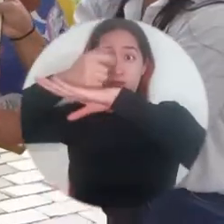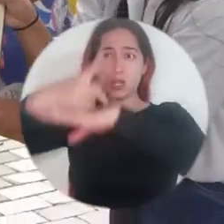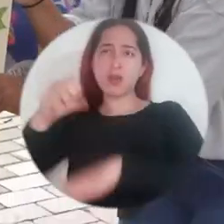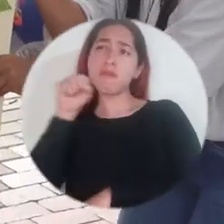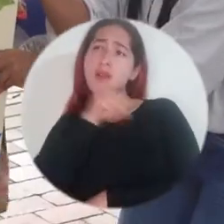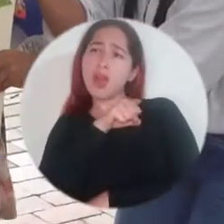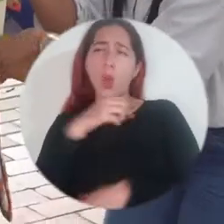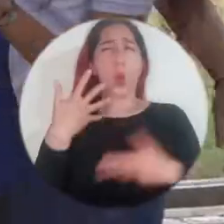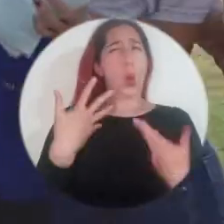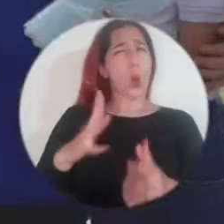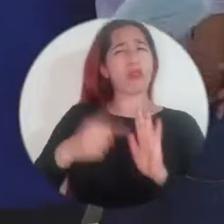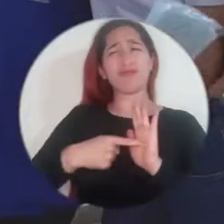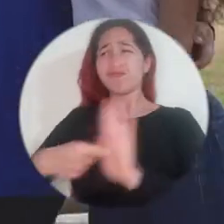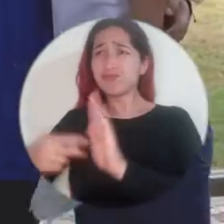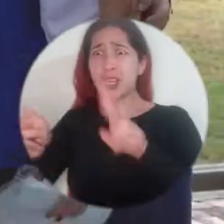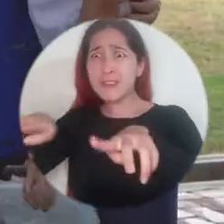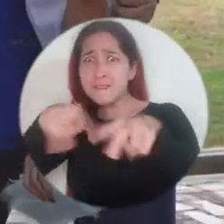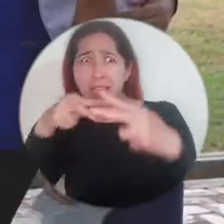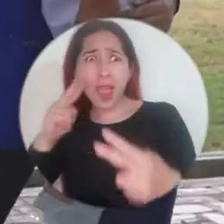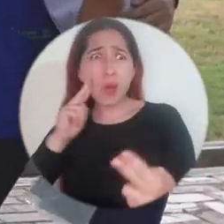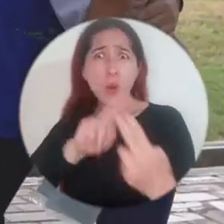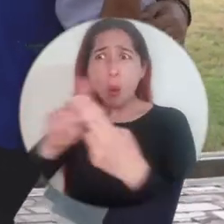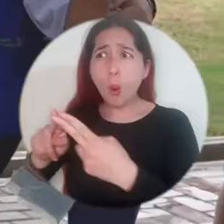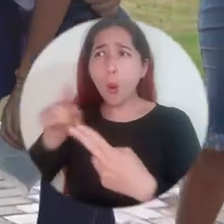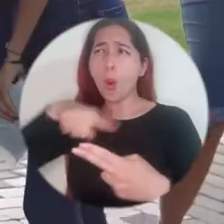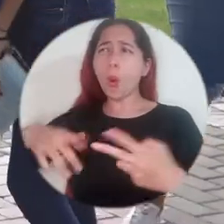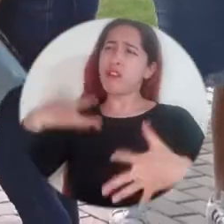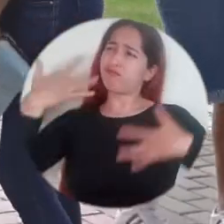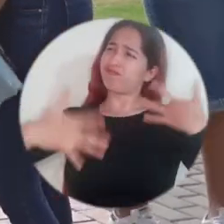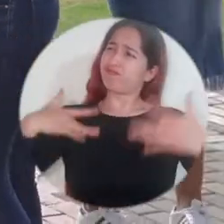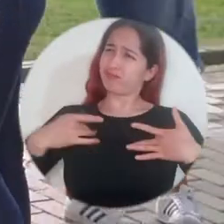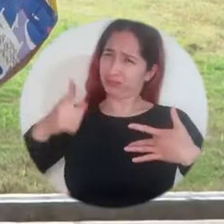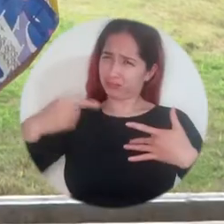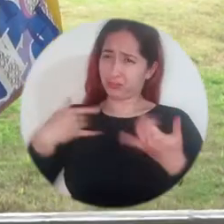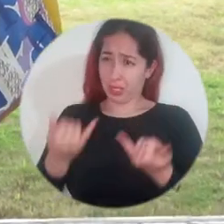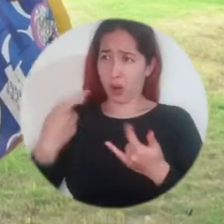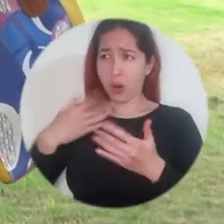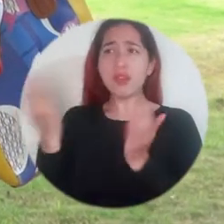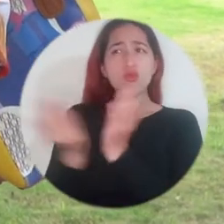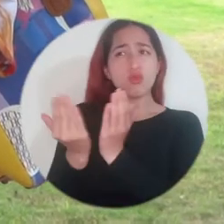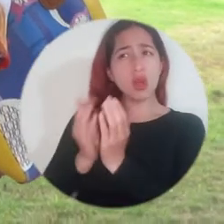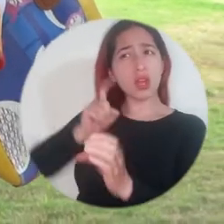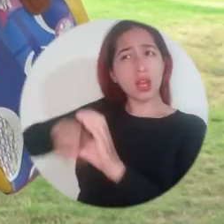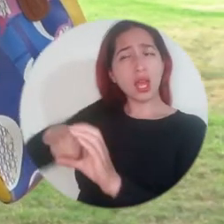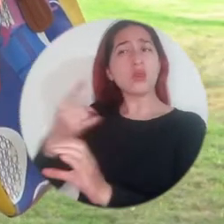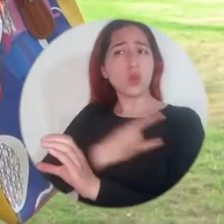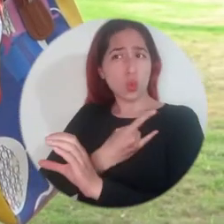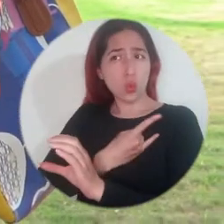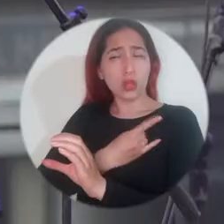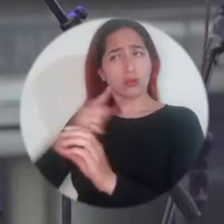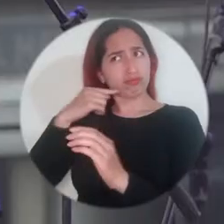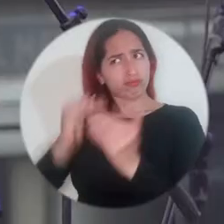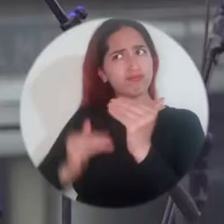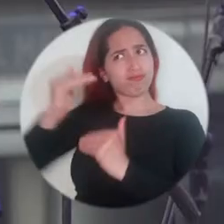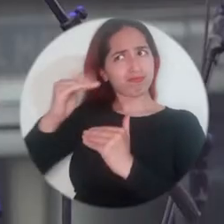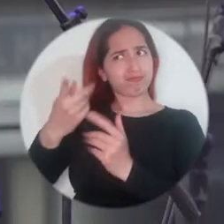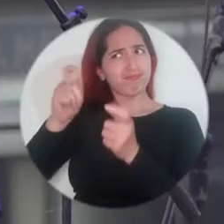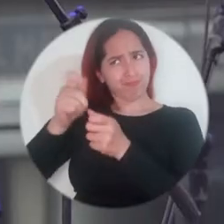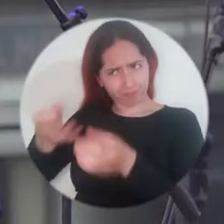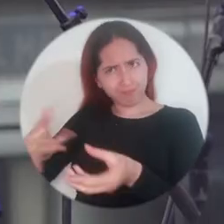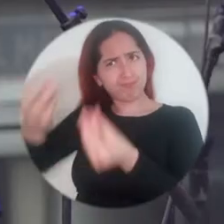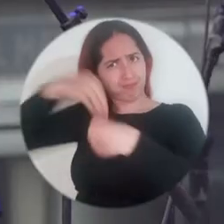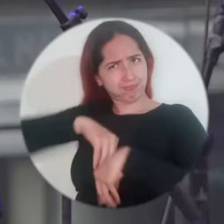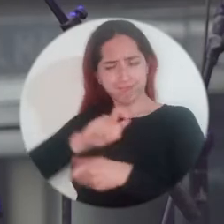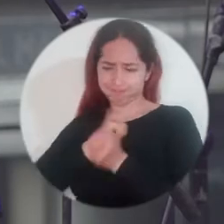Salazar expresó su alegría por conocerlos y los invitó a seguir transformando sus vidas a través de la educación superior. Gente que se ha